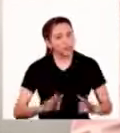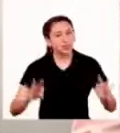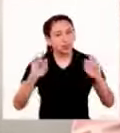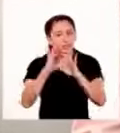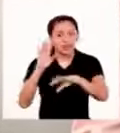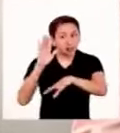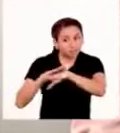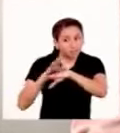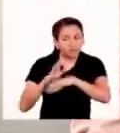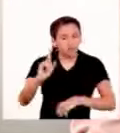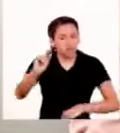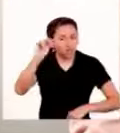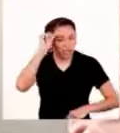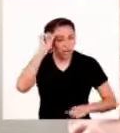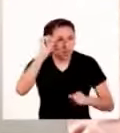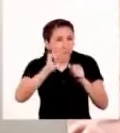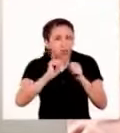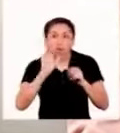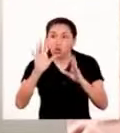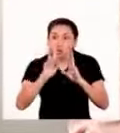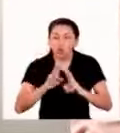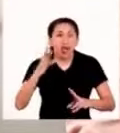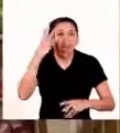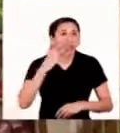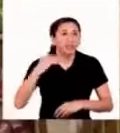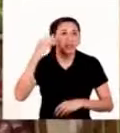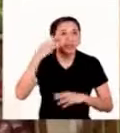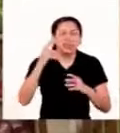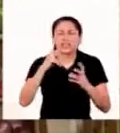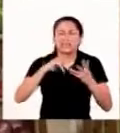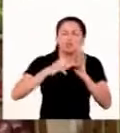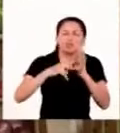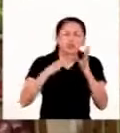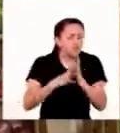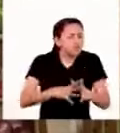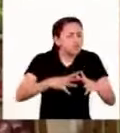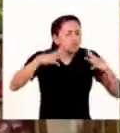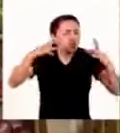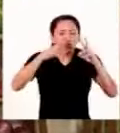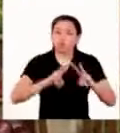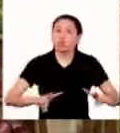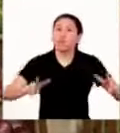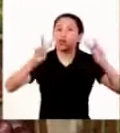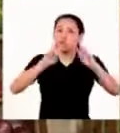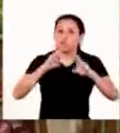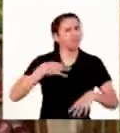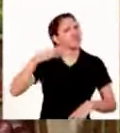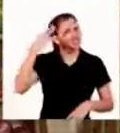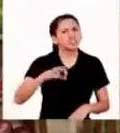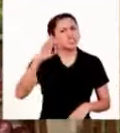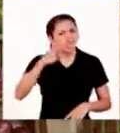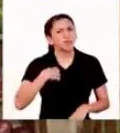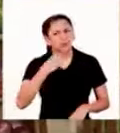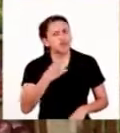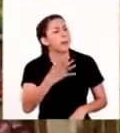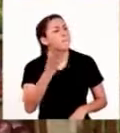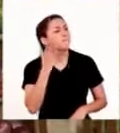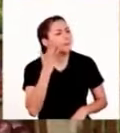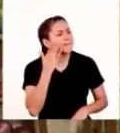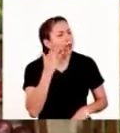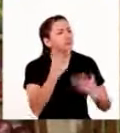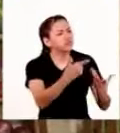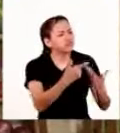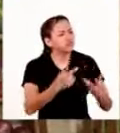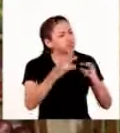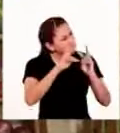recordarles que su experiencia vale un millón eso señorita yo siempre le recuerdo a mi mamita lo valiosa que es y lo agradecido que estoy